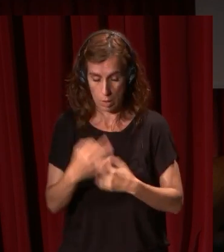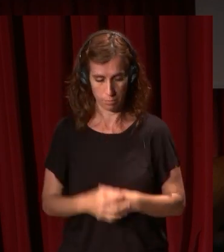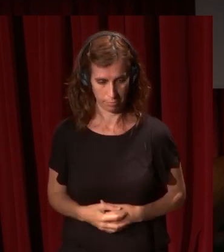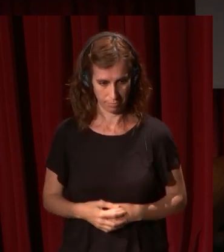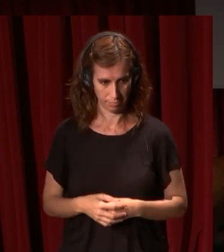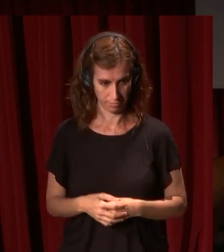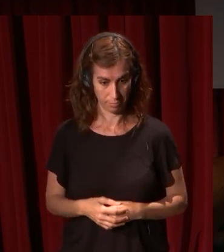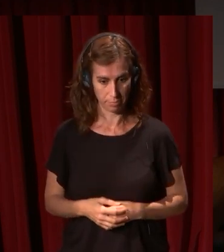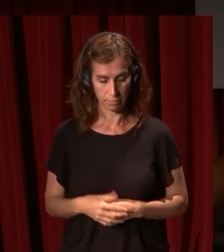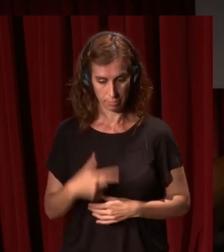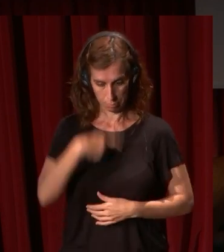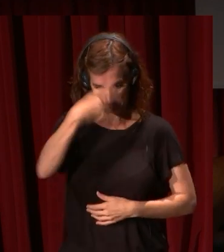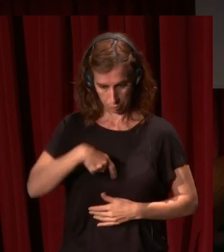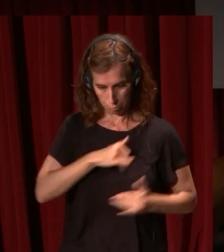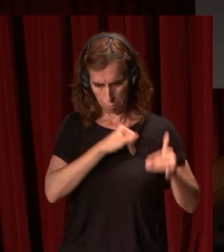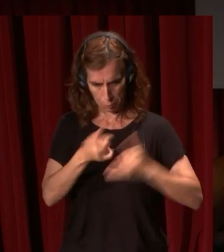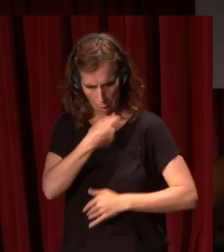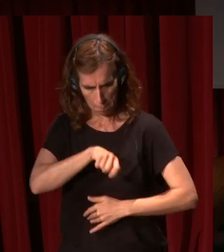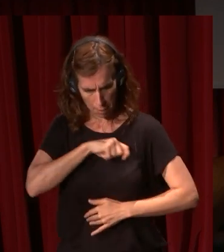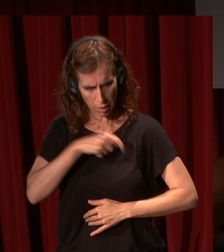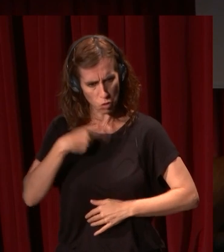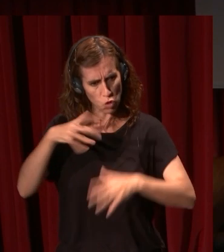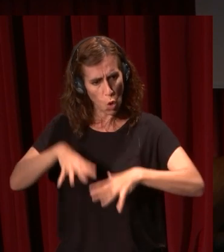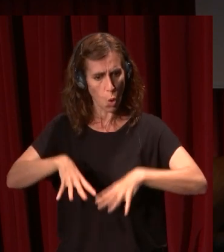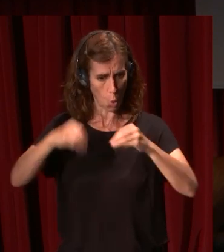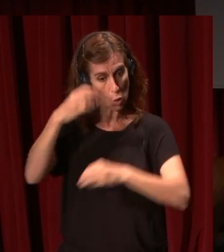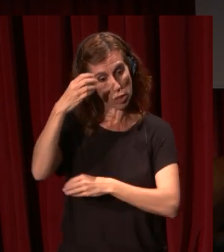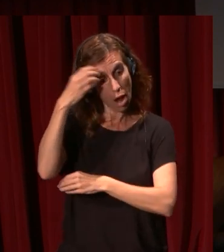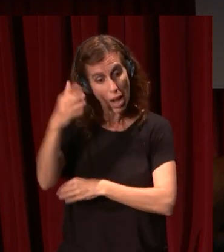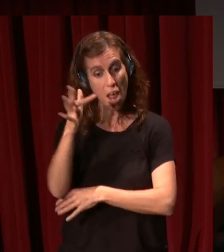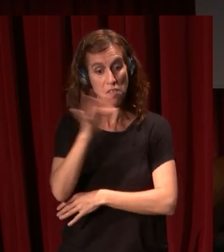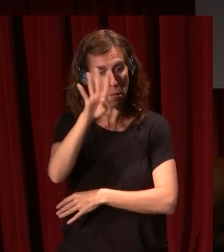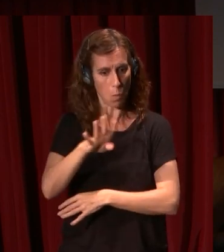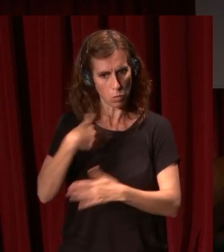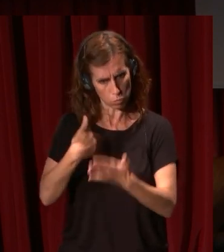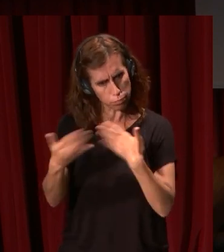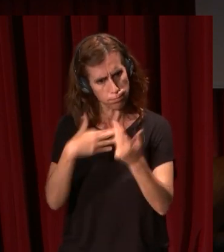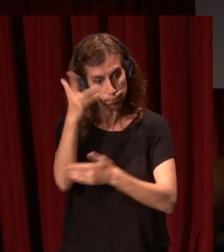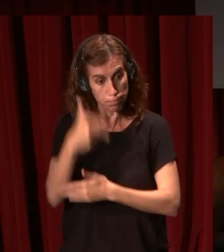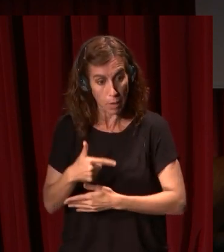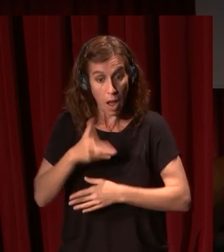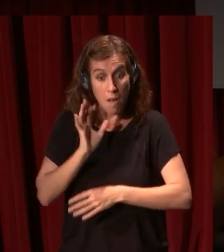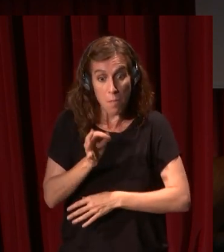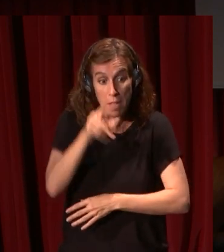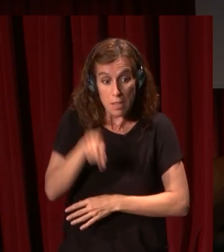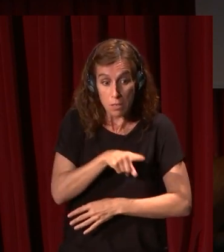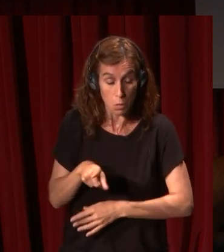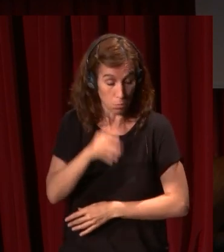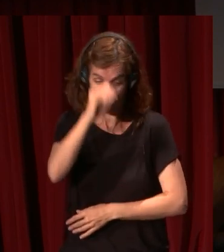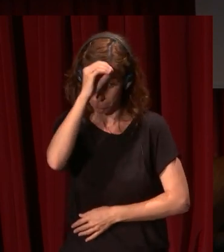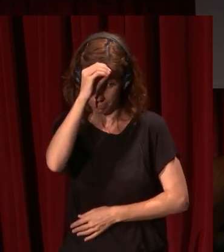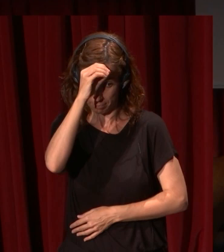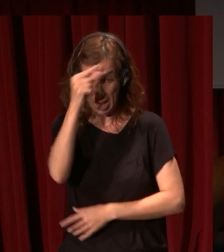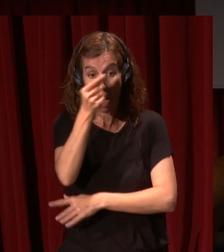publicó en ese momento que él había estado en España y que había pintado en la corte del rey Felipe IV no sabemos si eso es cierto hay dibujos de Felipe IV